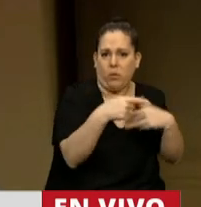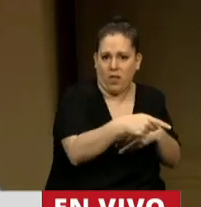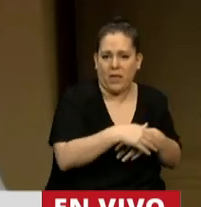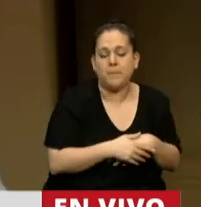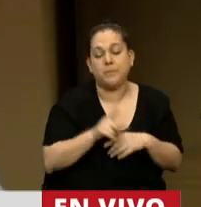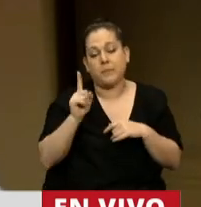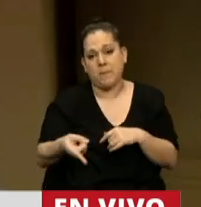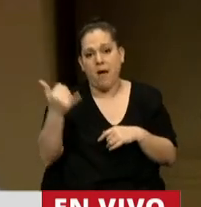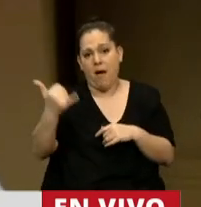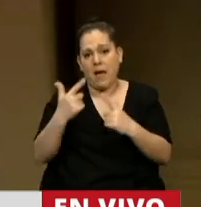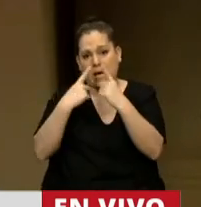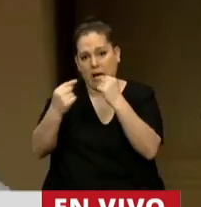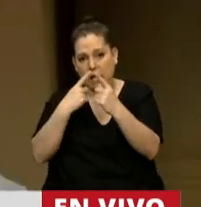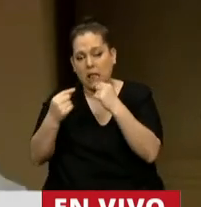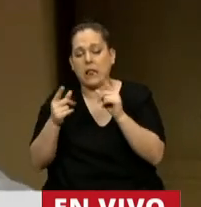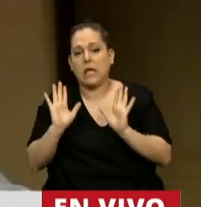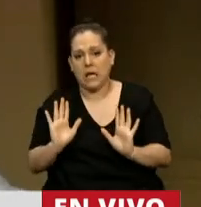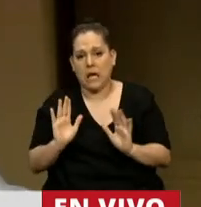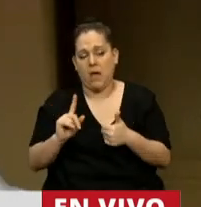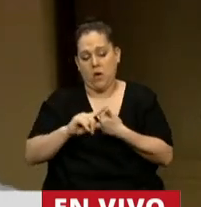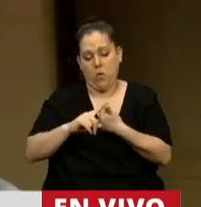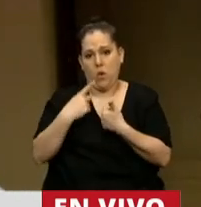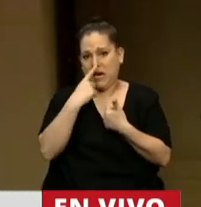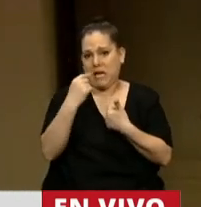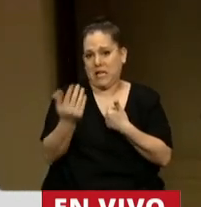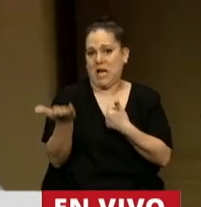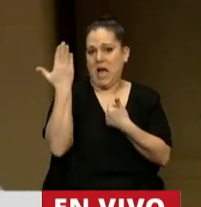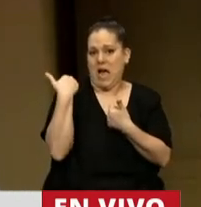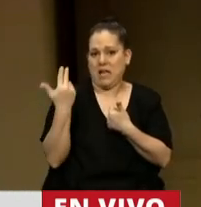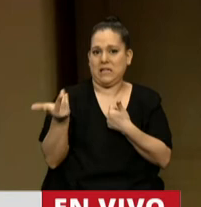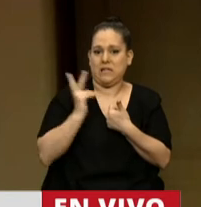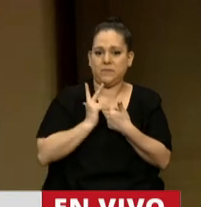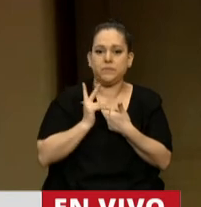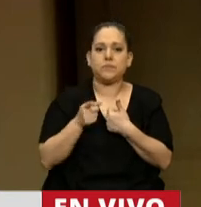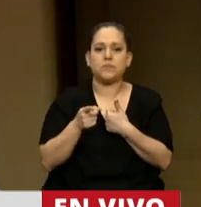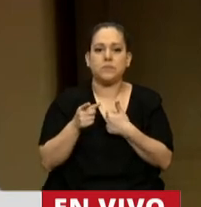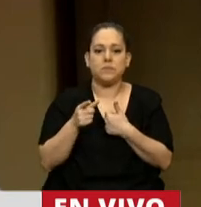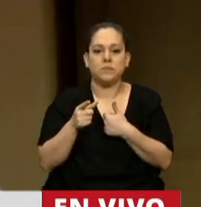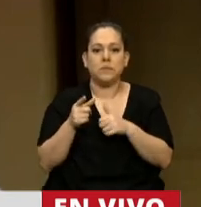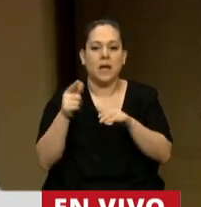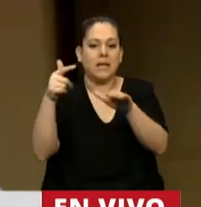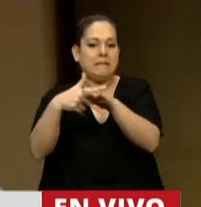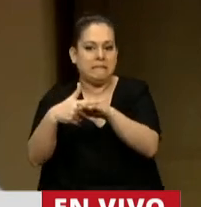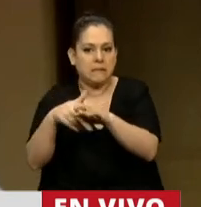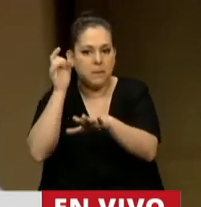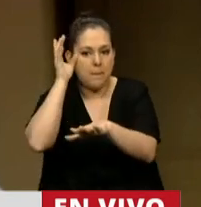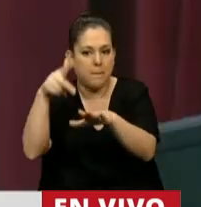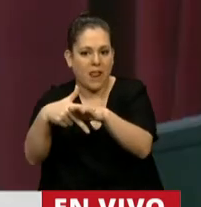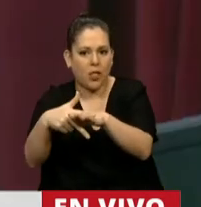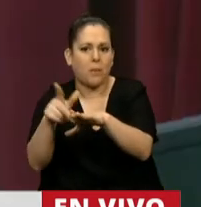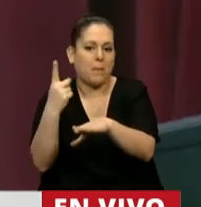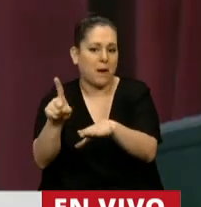críticas, no solo la que dije antes, la crítica a la falta de medidas de austeridad. las críticas, diputado, pero vaya